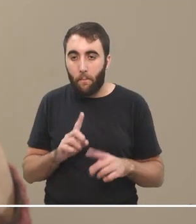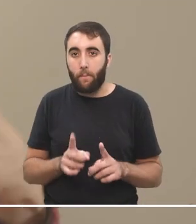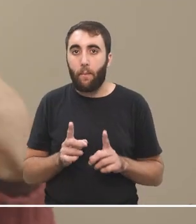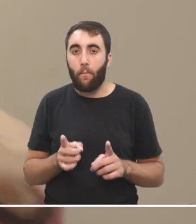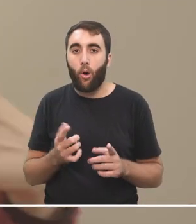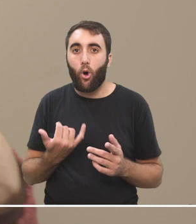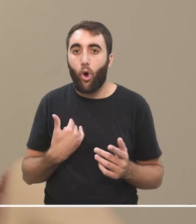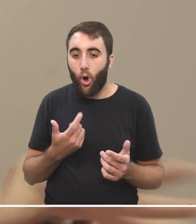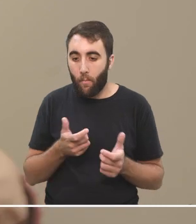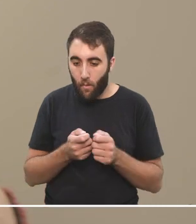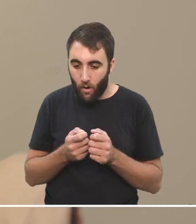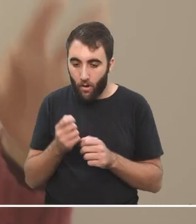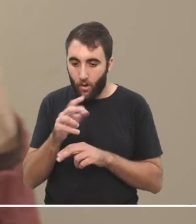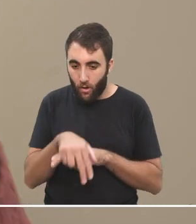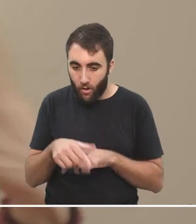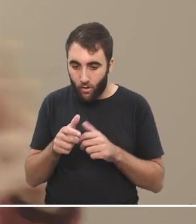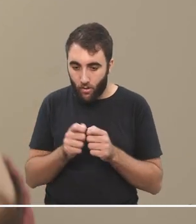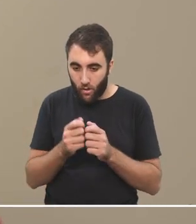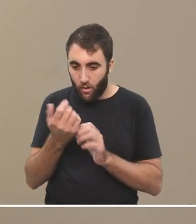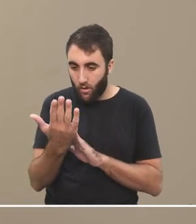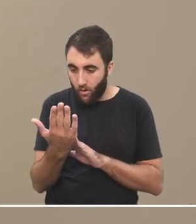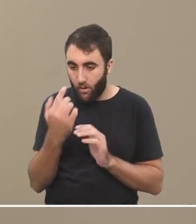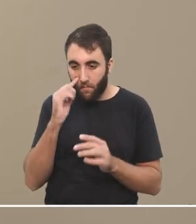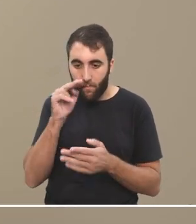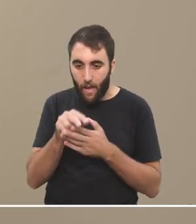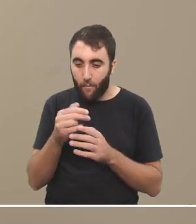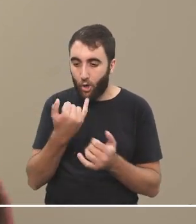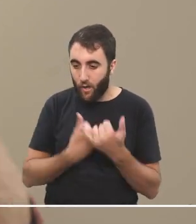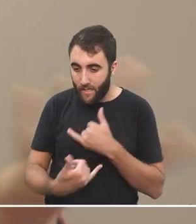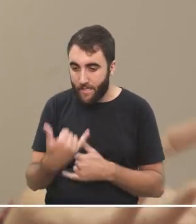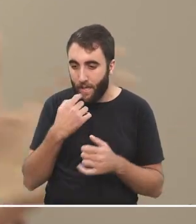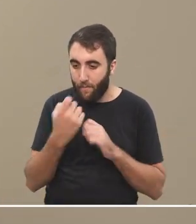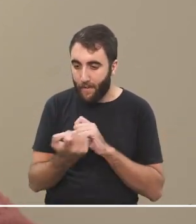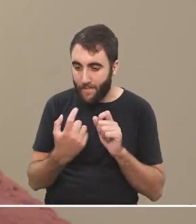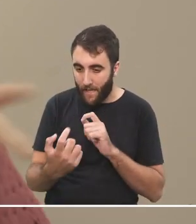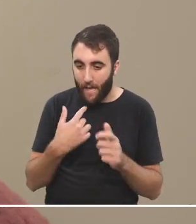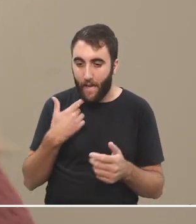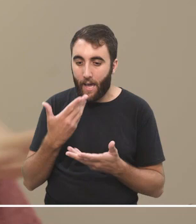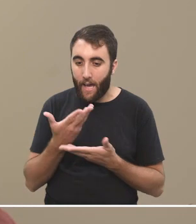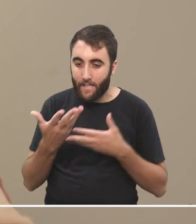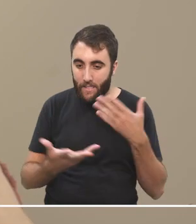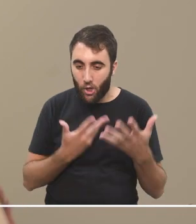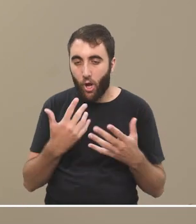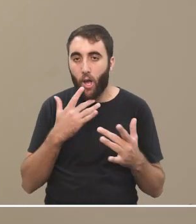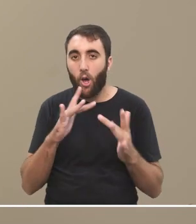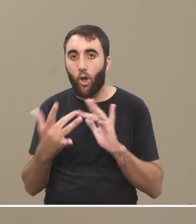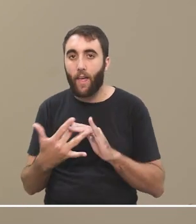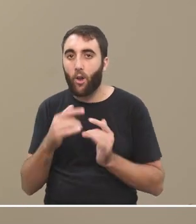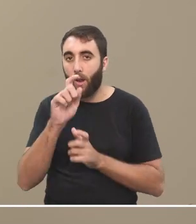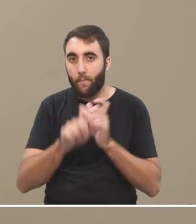estamos consumiendo lo que sea, noticias, mensajes, canciones, y comunicándonos con los demás,